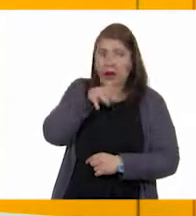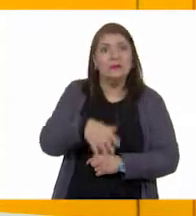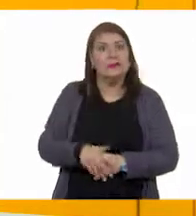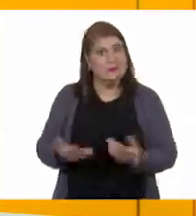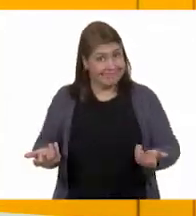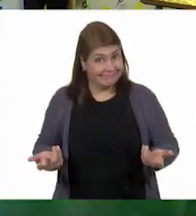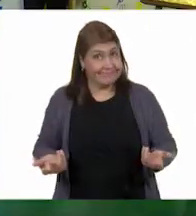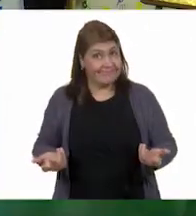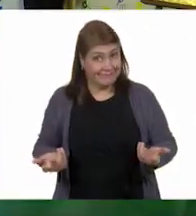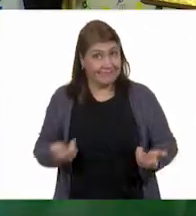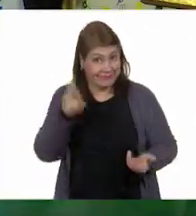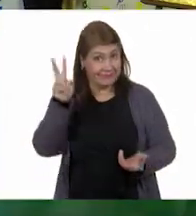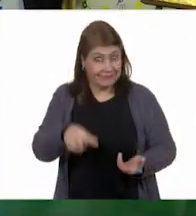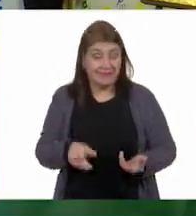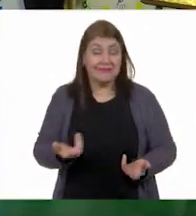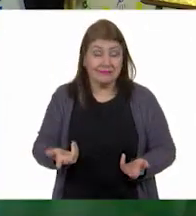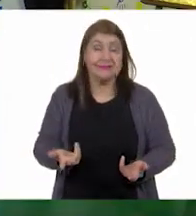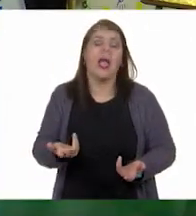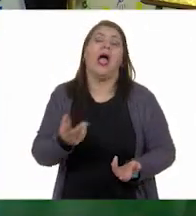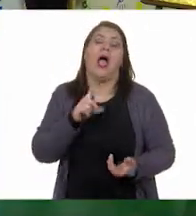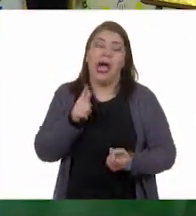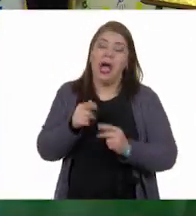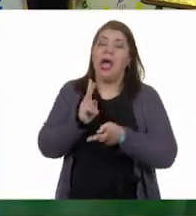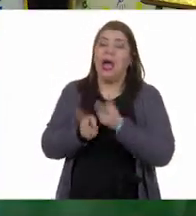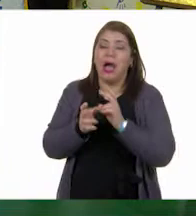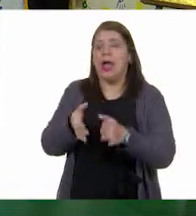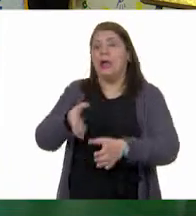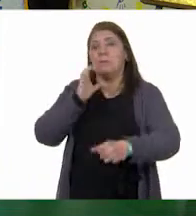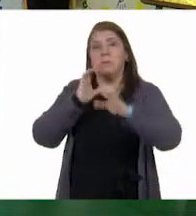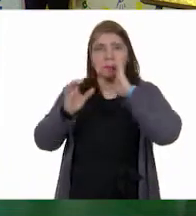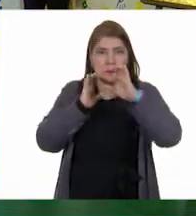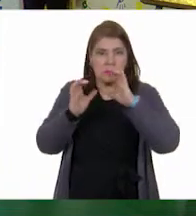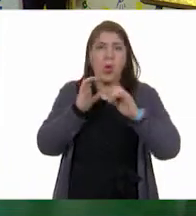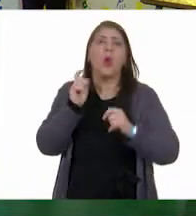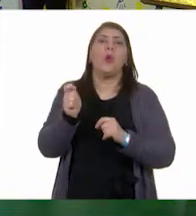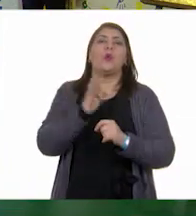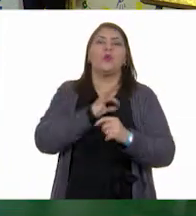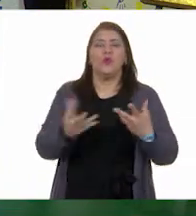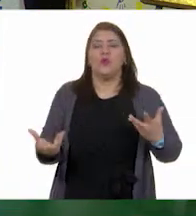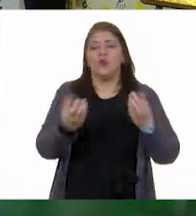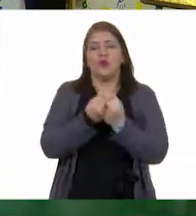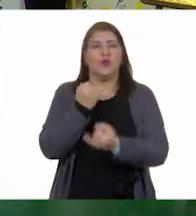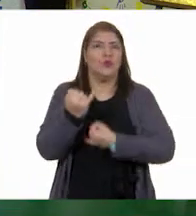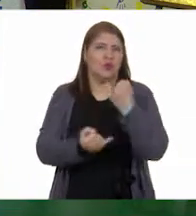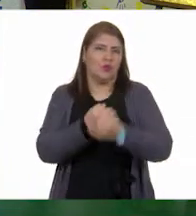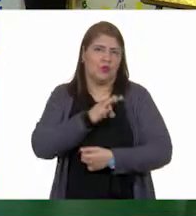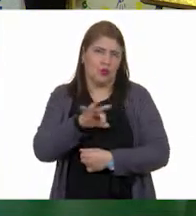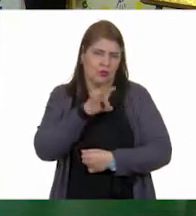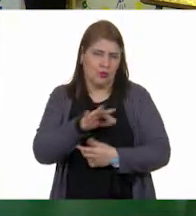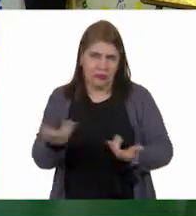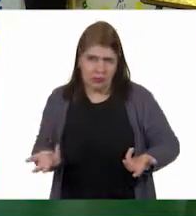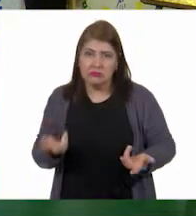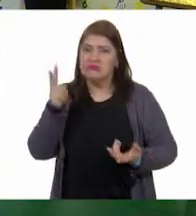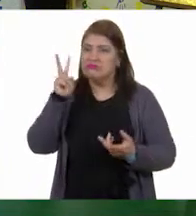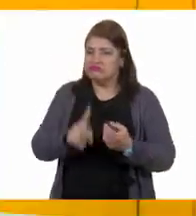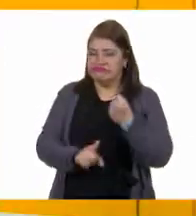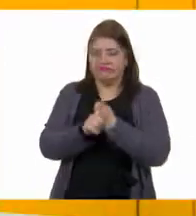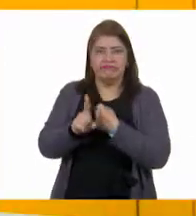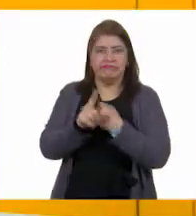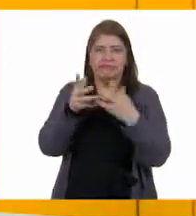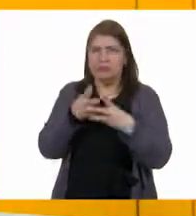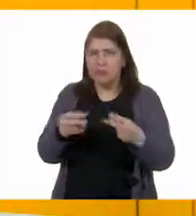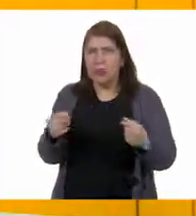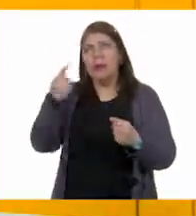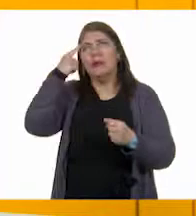Muy bien, Gloria. Es verdad, y entonces platicamos y pudimos jugar todos juntos, así que, pues, resolvimos el conflicto porque